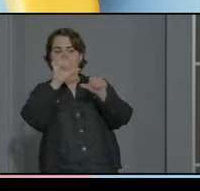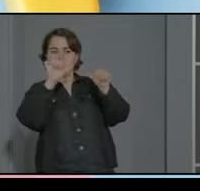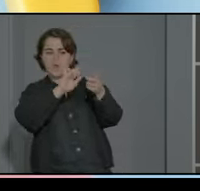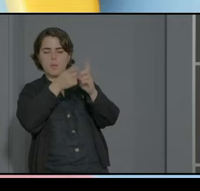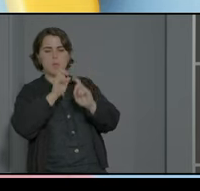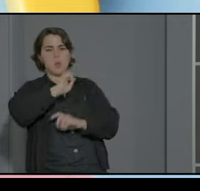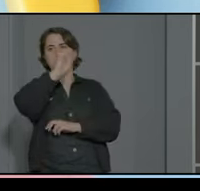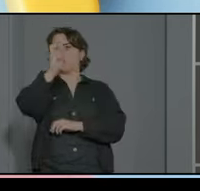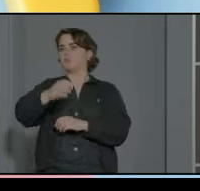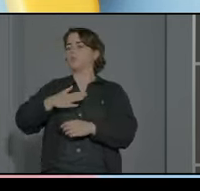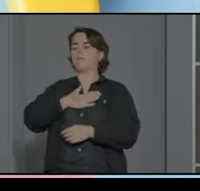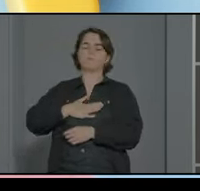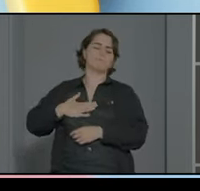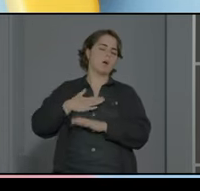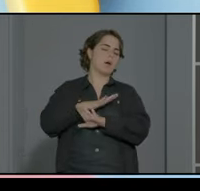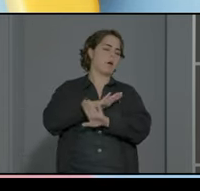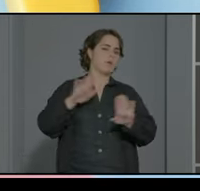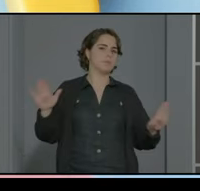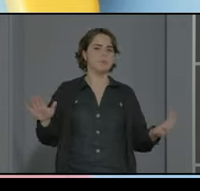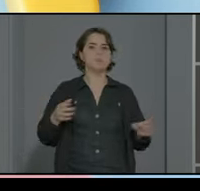encantadas con el cambio de modalidad hay de todo